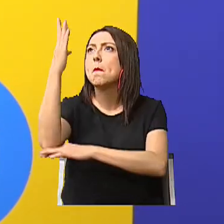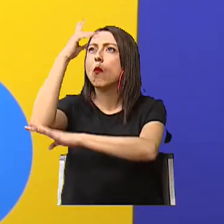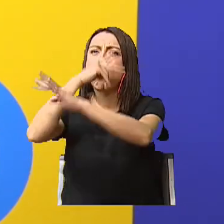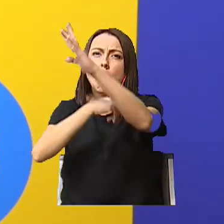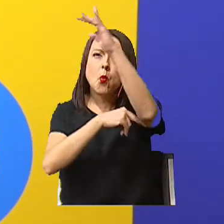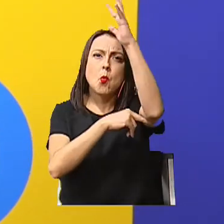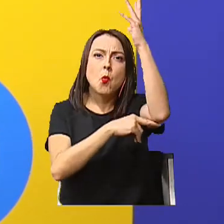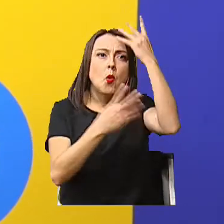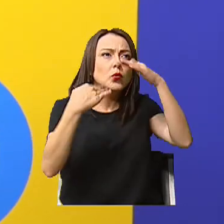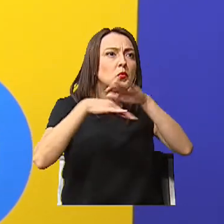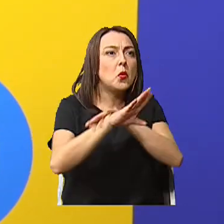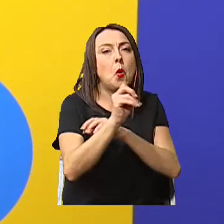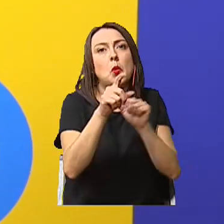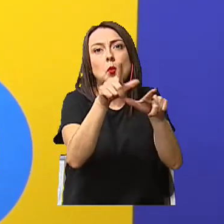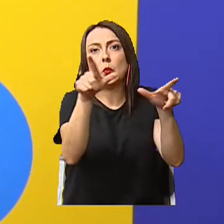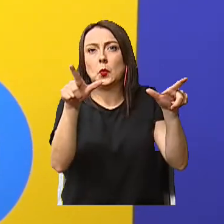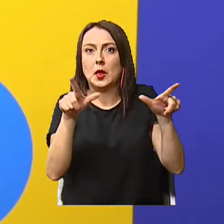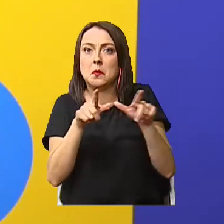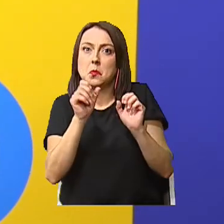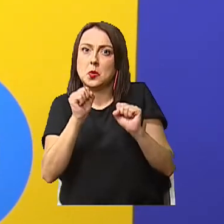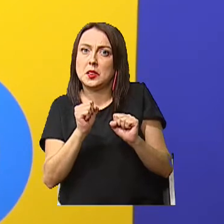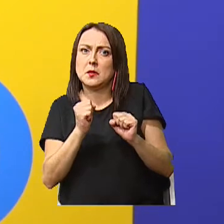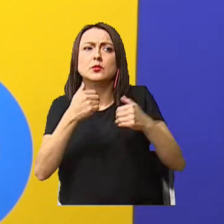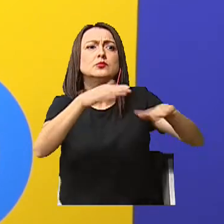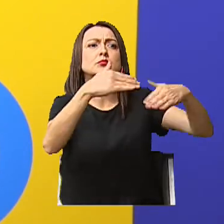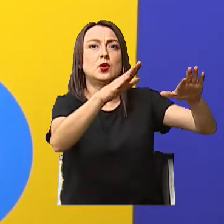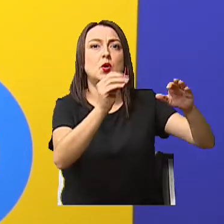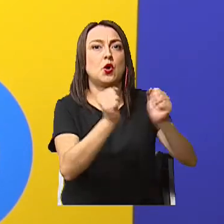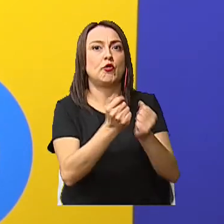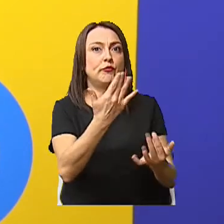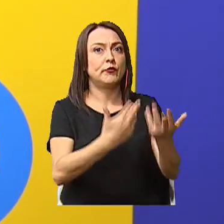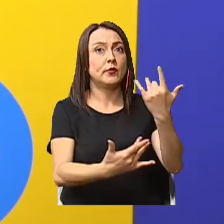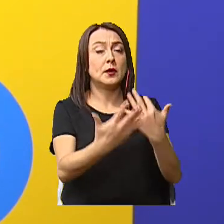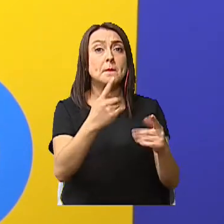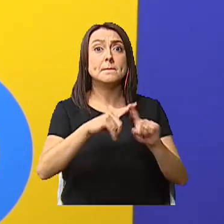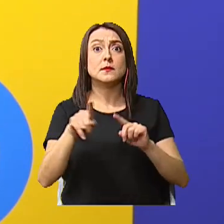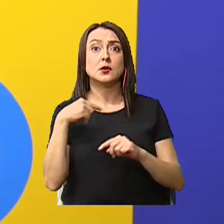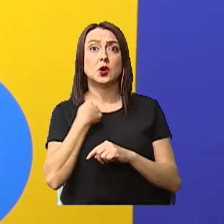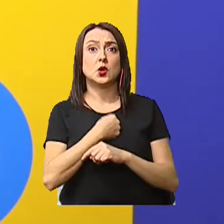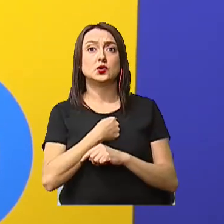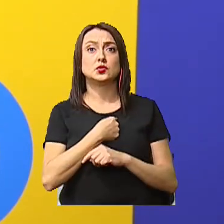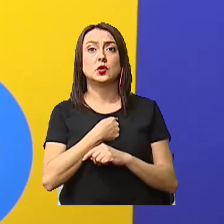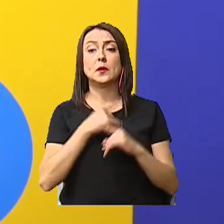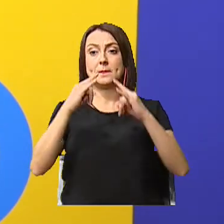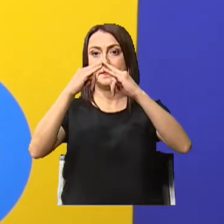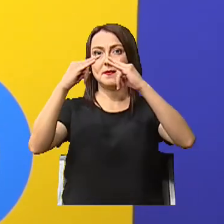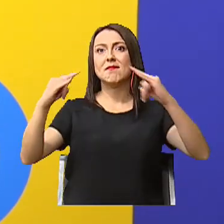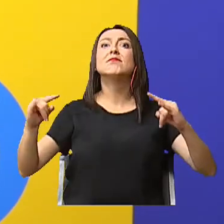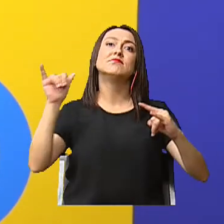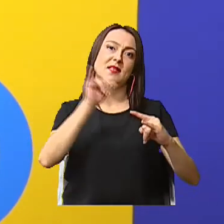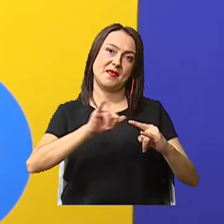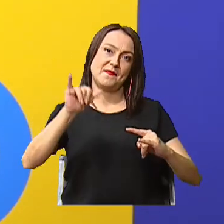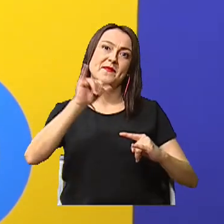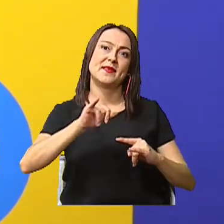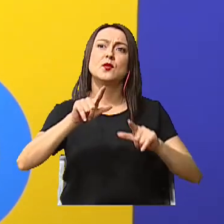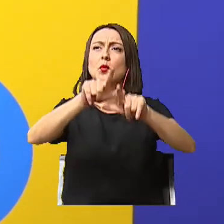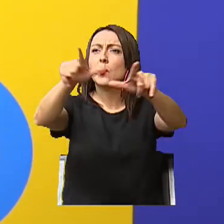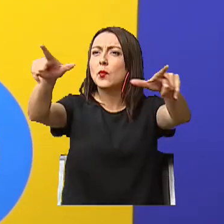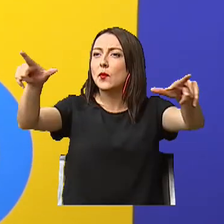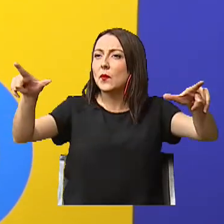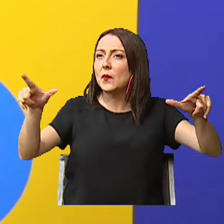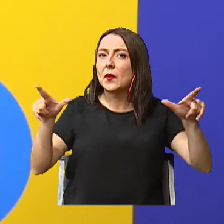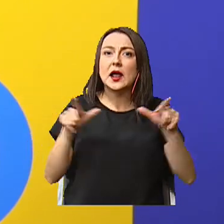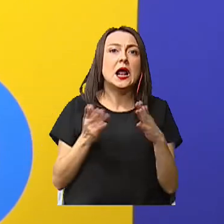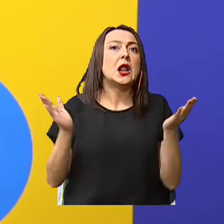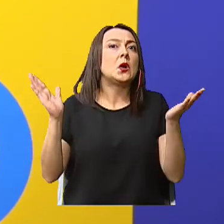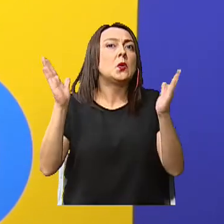O vamos a algún lugar Y podríamos ahuyentarlos Cuando vamos de campamento También vamos a lugares donde no